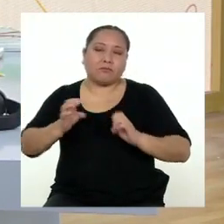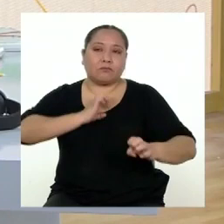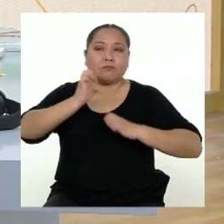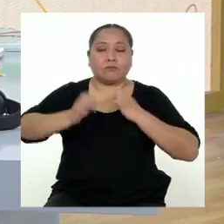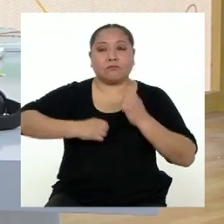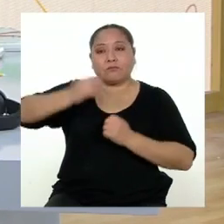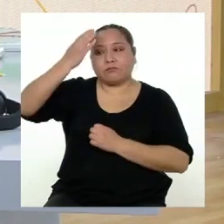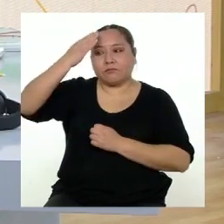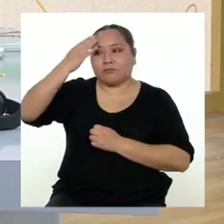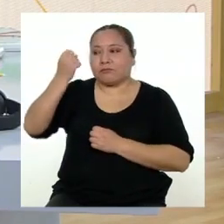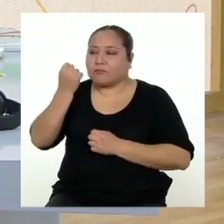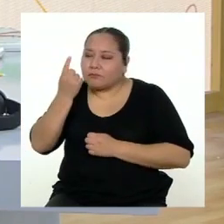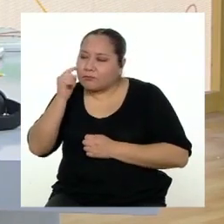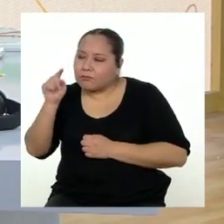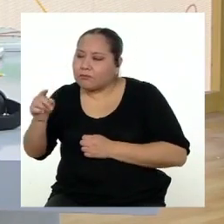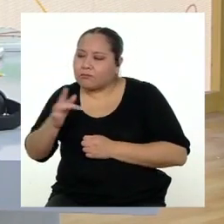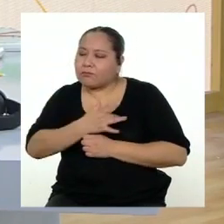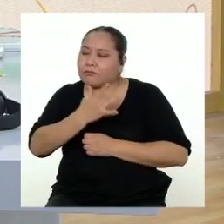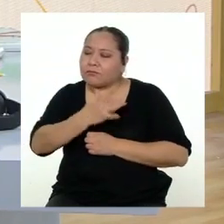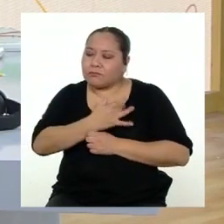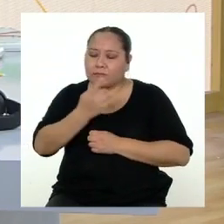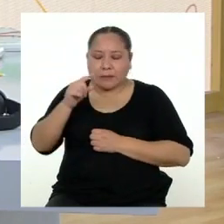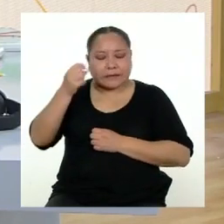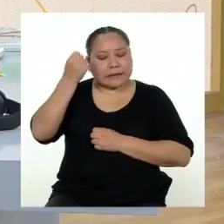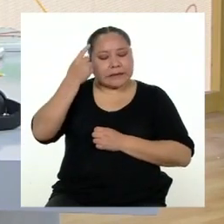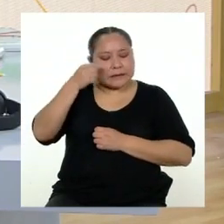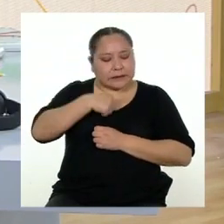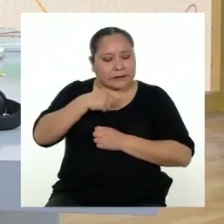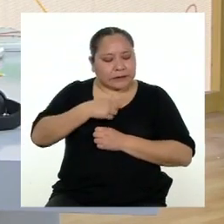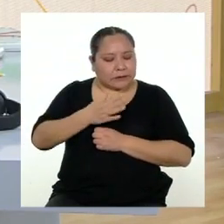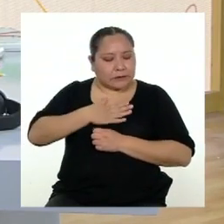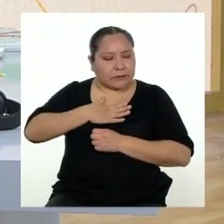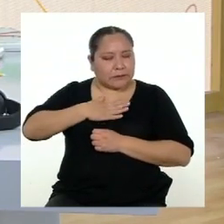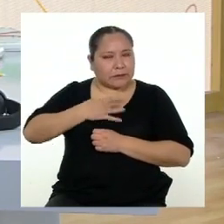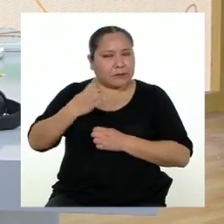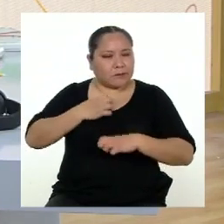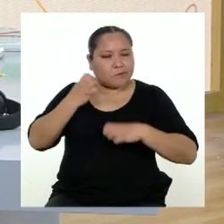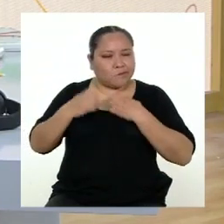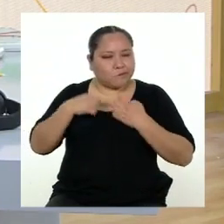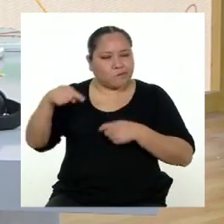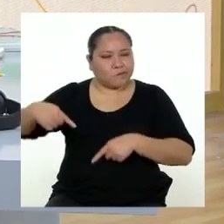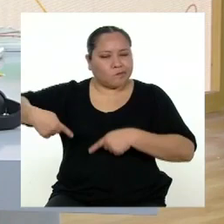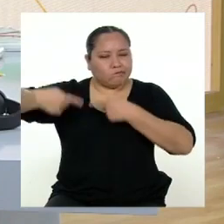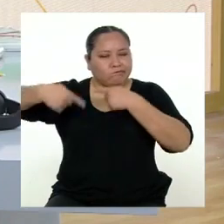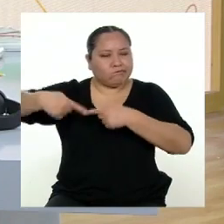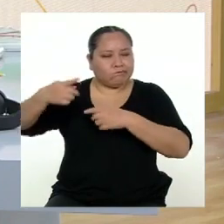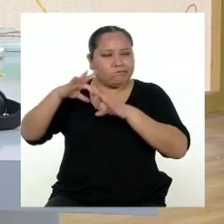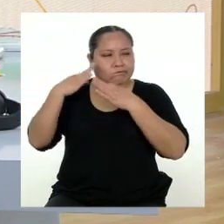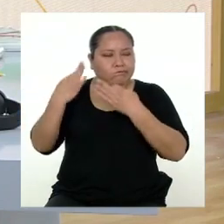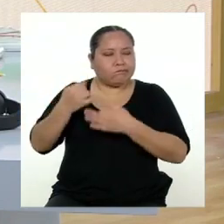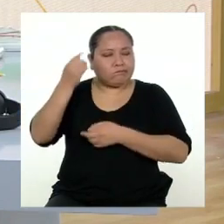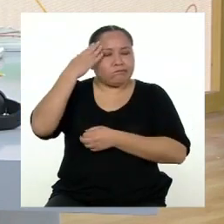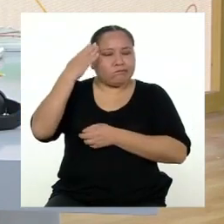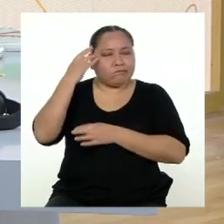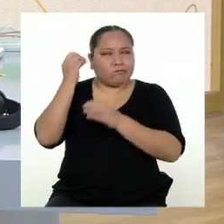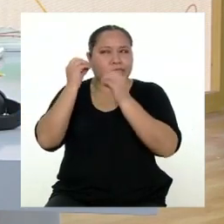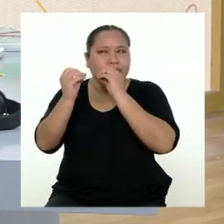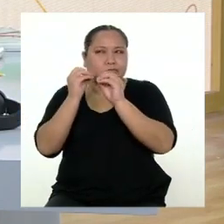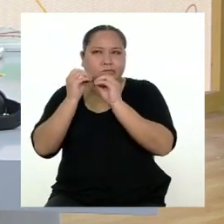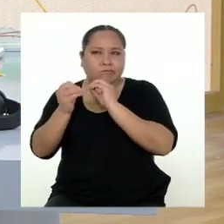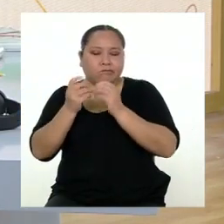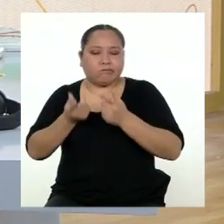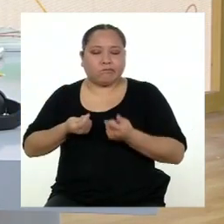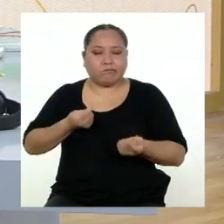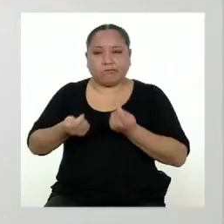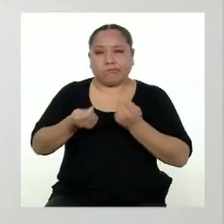conscientes de las emociones que estamos sintiendo frente a una determinada situación de conflicto familiar, sabremos cómo abordarla y autorregularla.